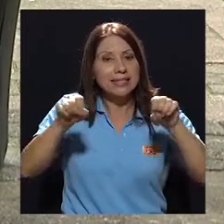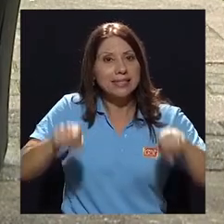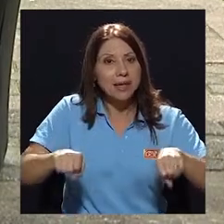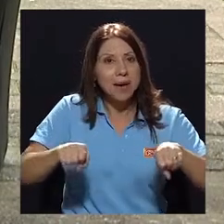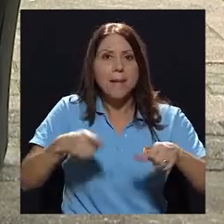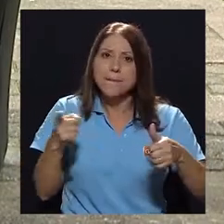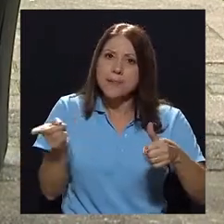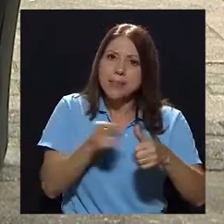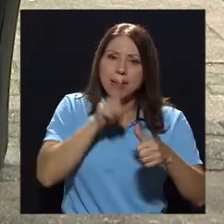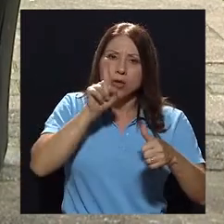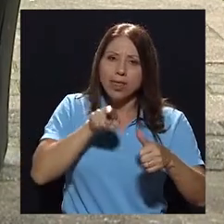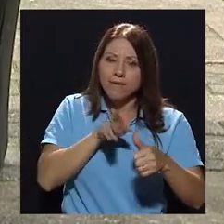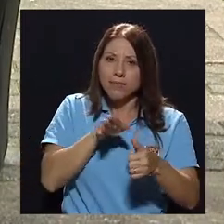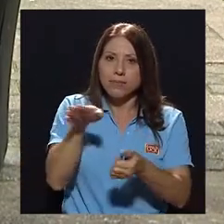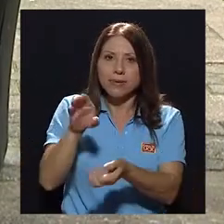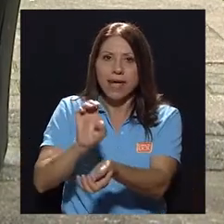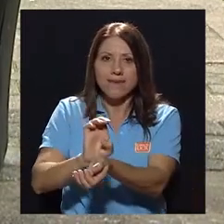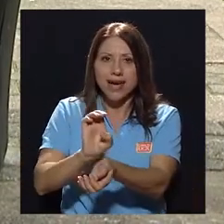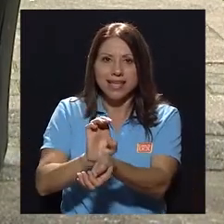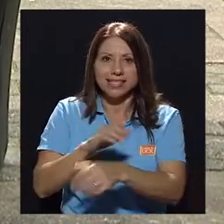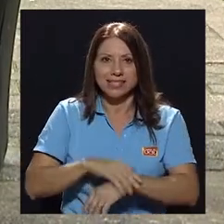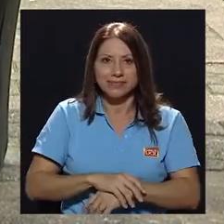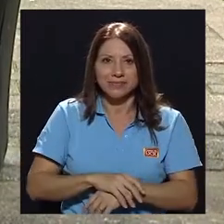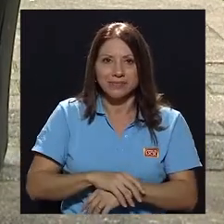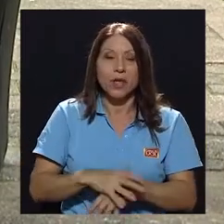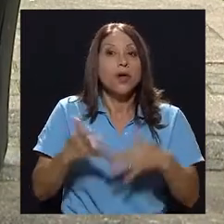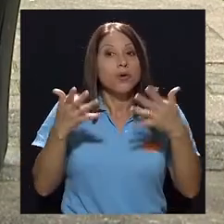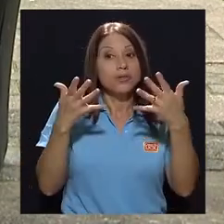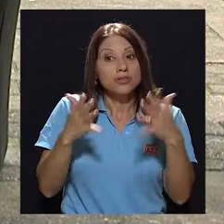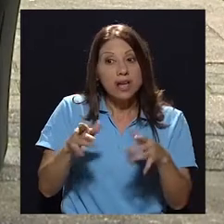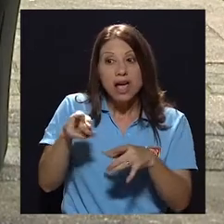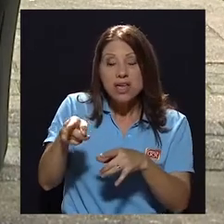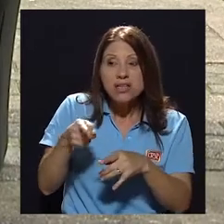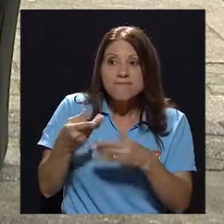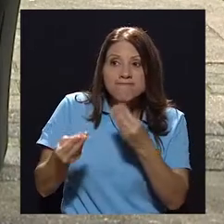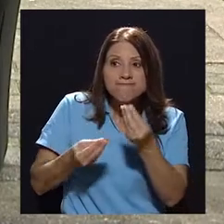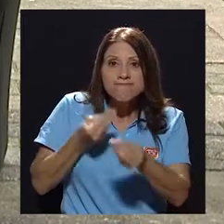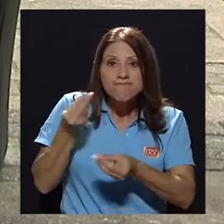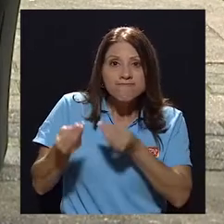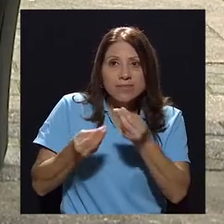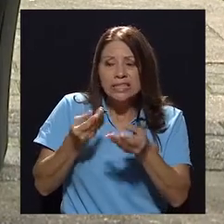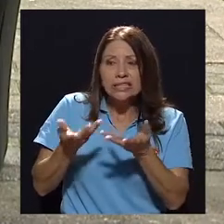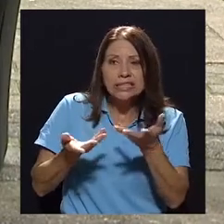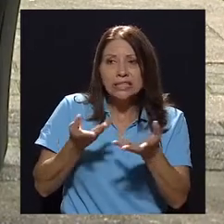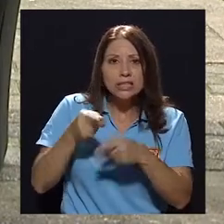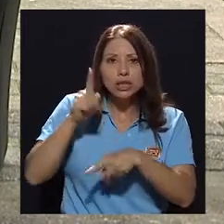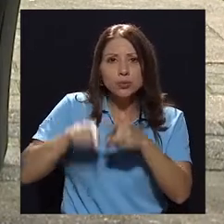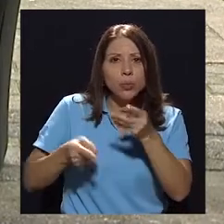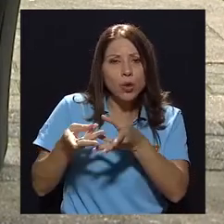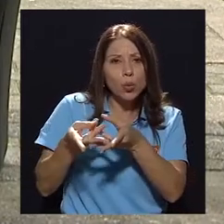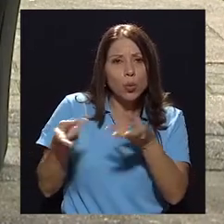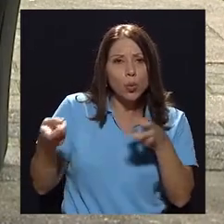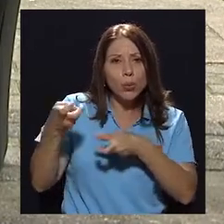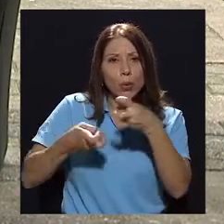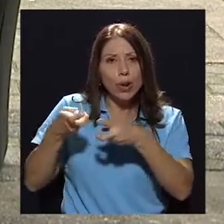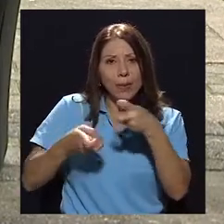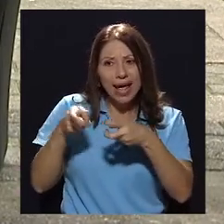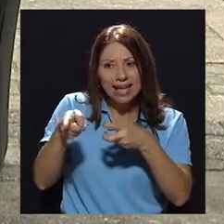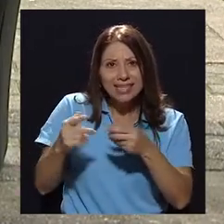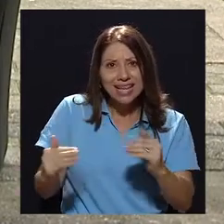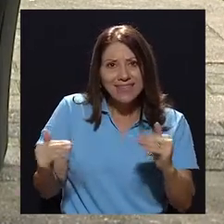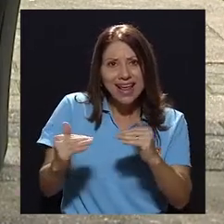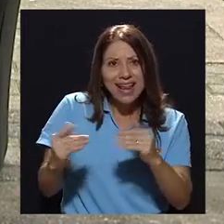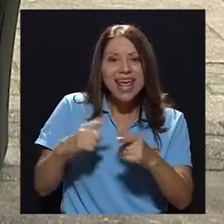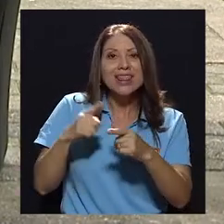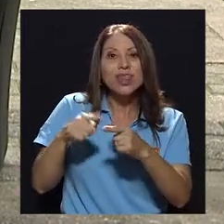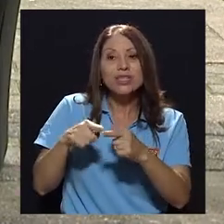ir primero a la sede de un eváis. Una vez que no se puede resolver, en caso que no se pudiese resolver un problema de salud a este